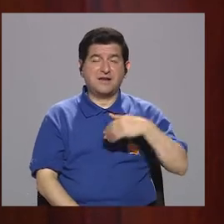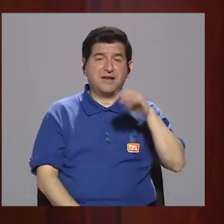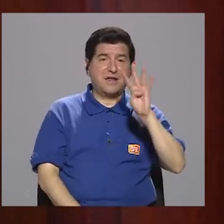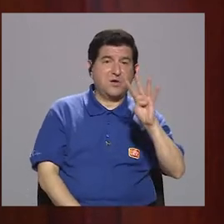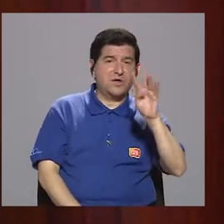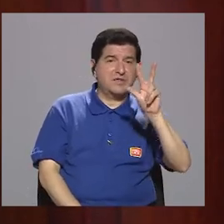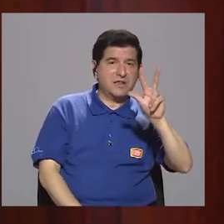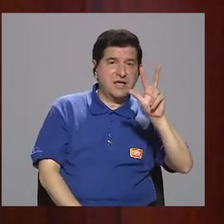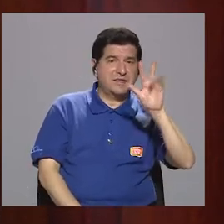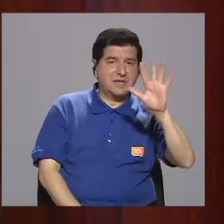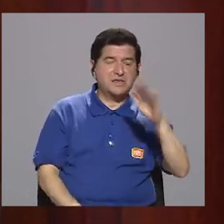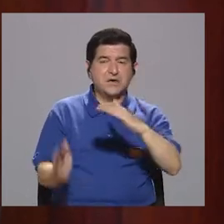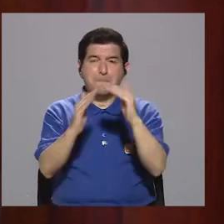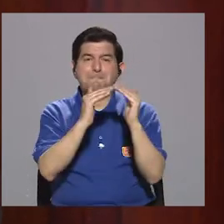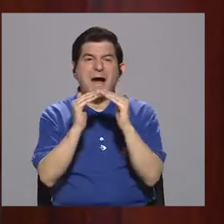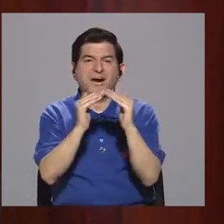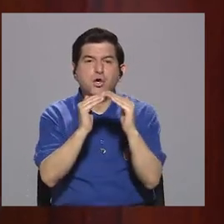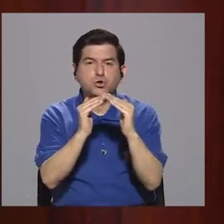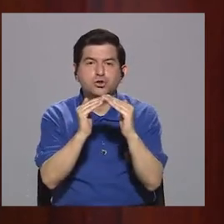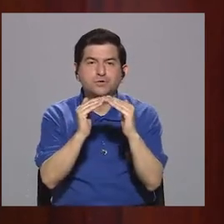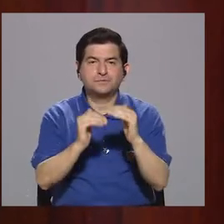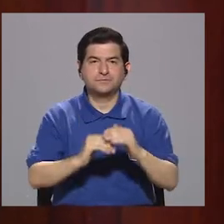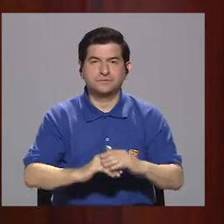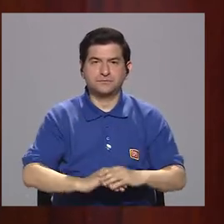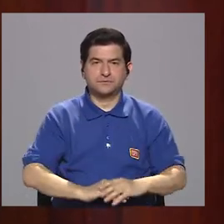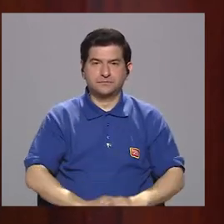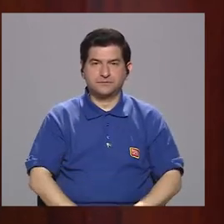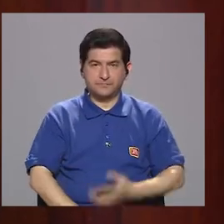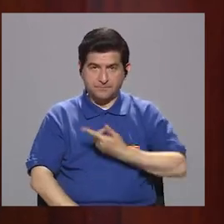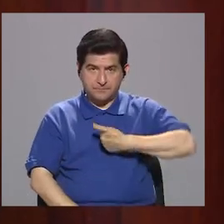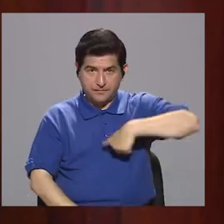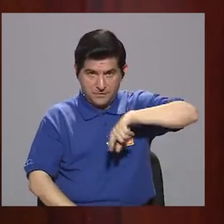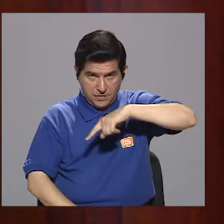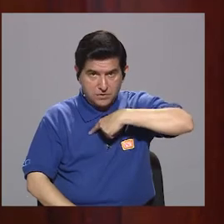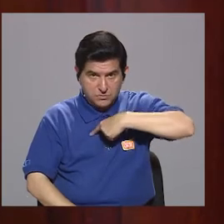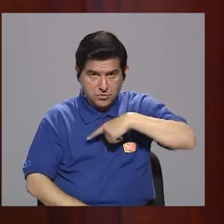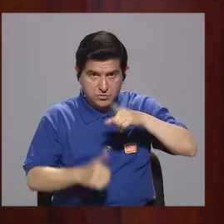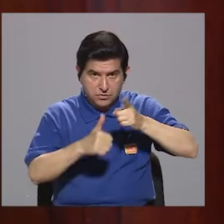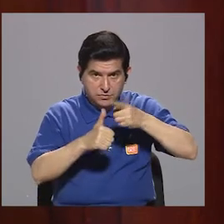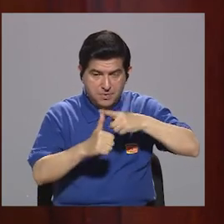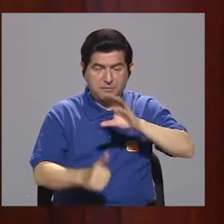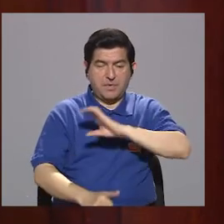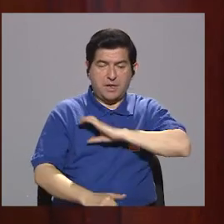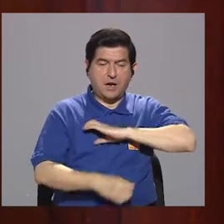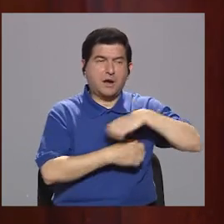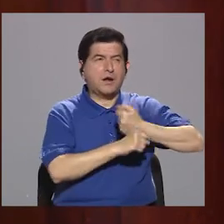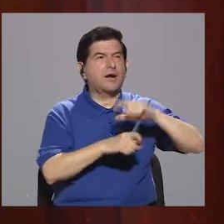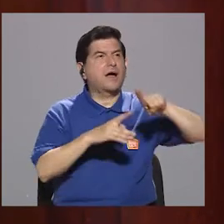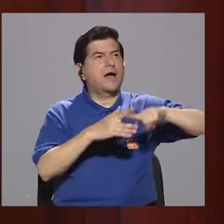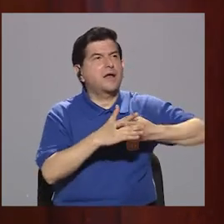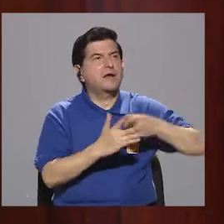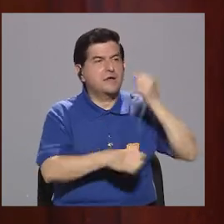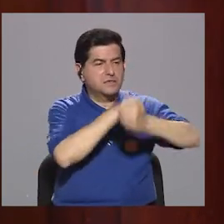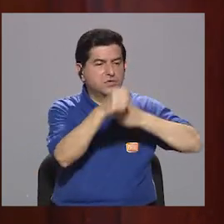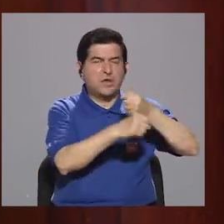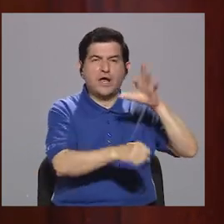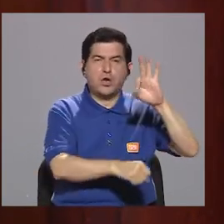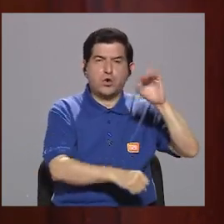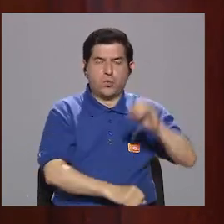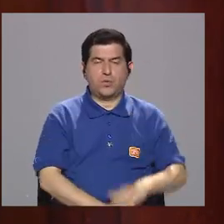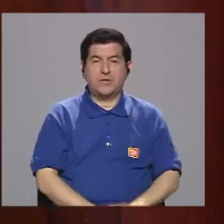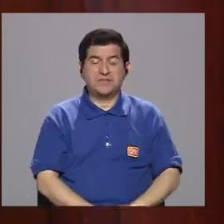435 barrios. Nosotros hicimos la primera policía municipal a principios de los 90,